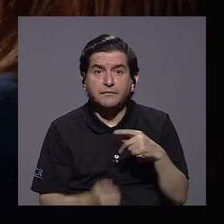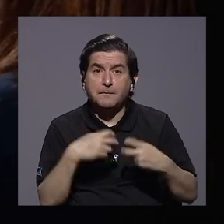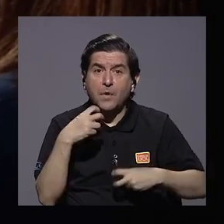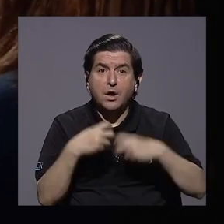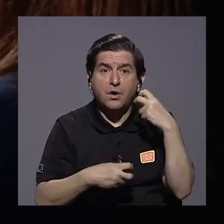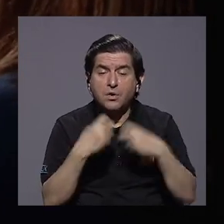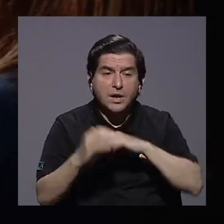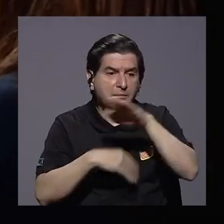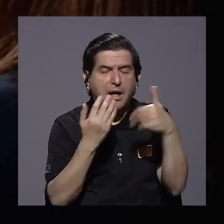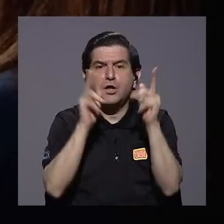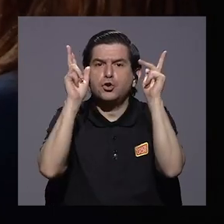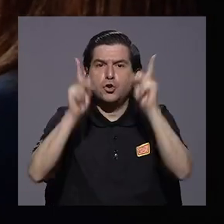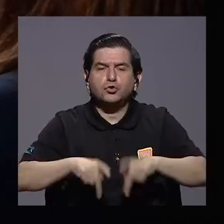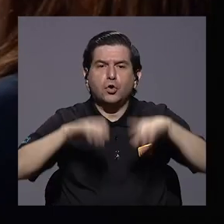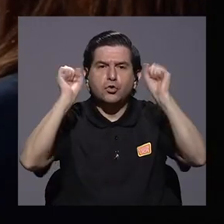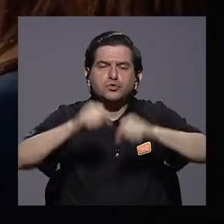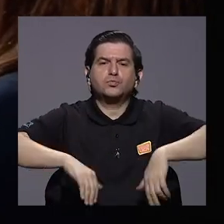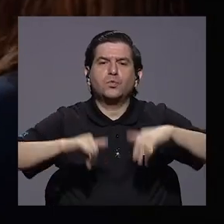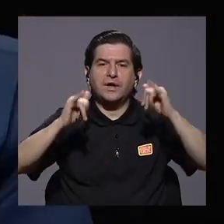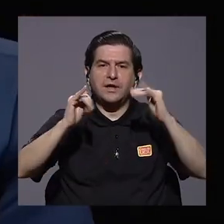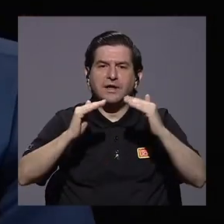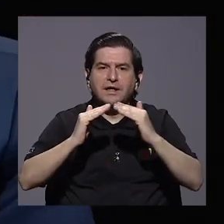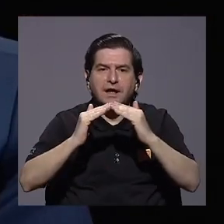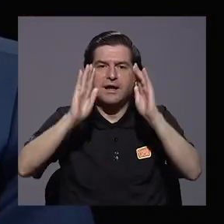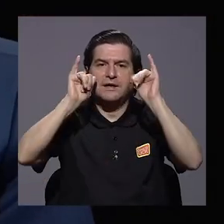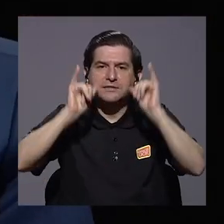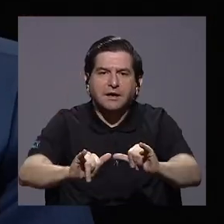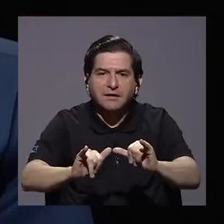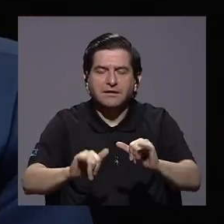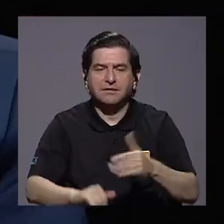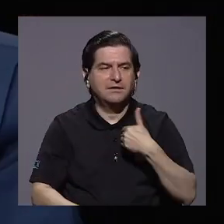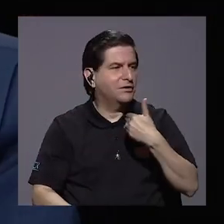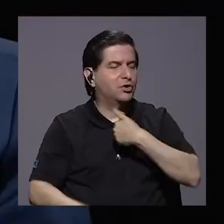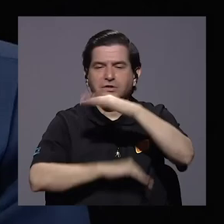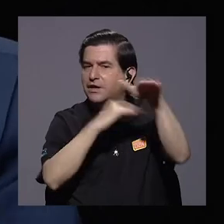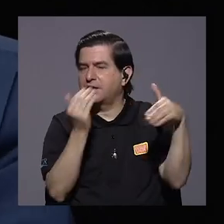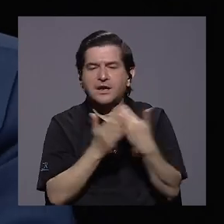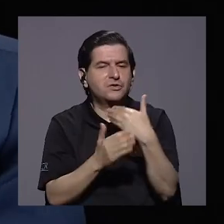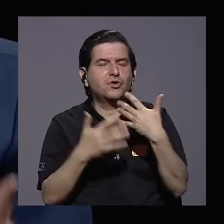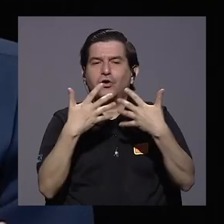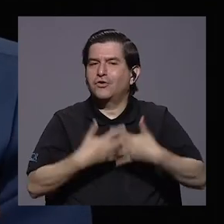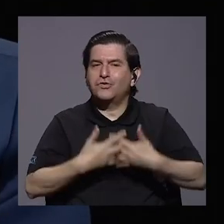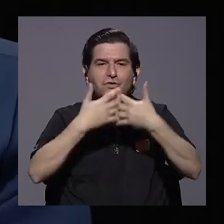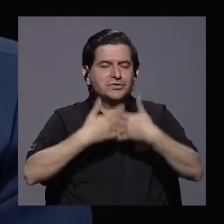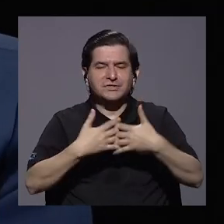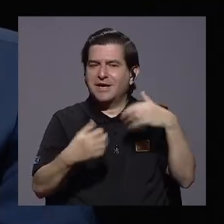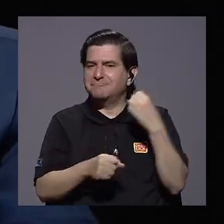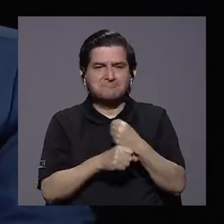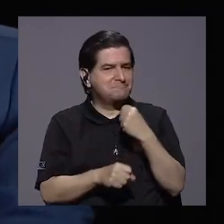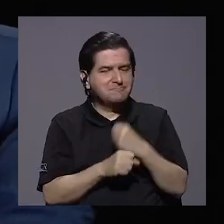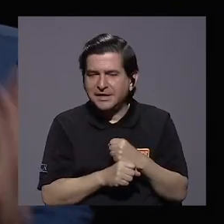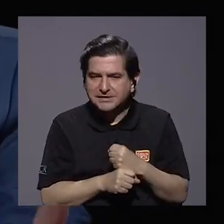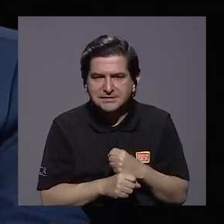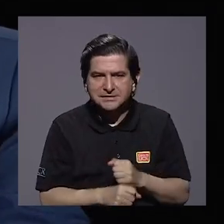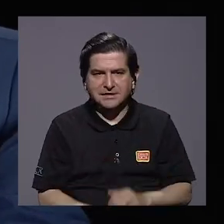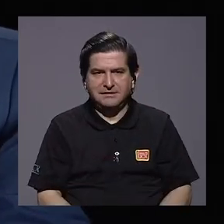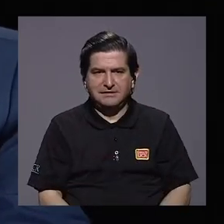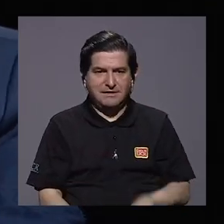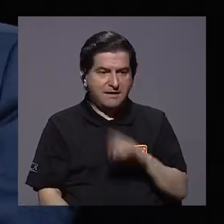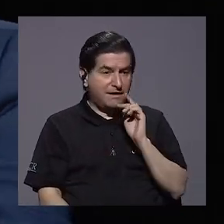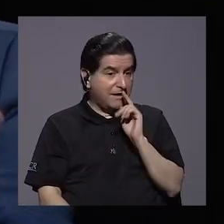es que no todo el mundo puede quedarse en casa. No todo el mundo tiene una empresa para la cual trabaja que puede